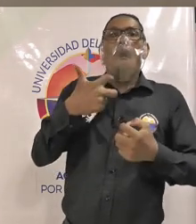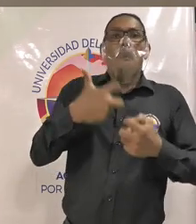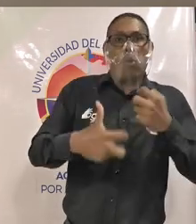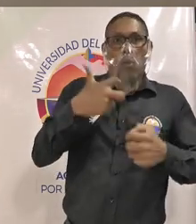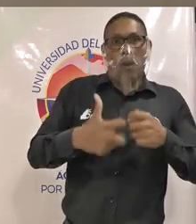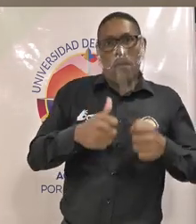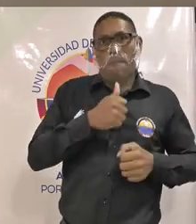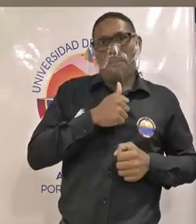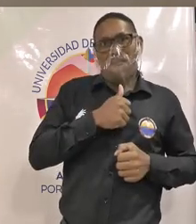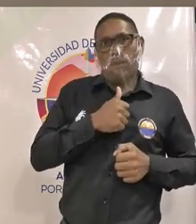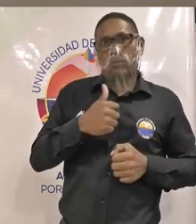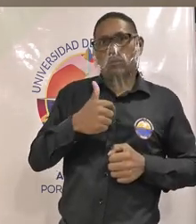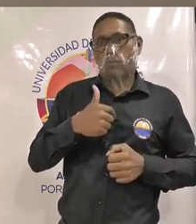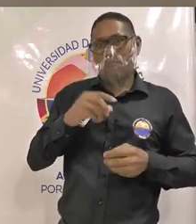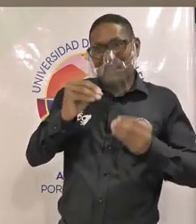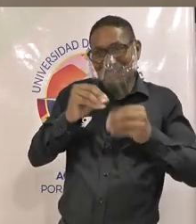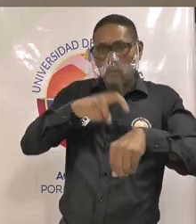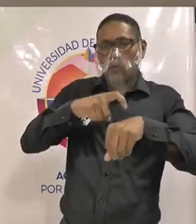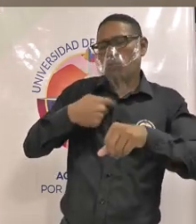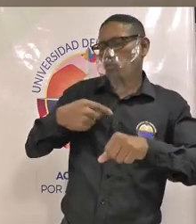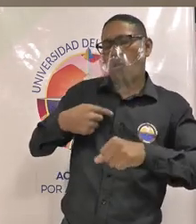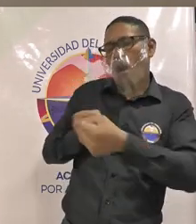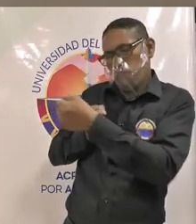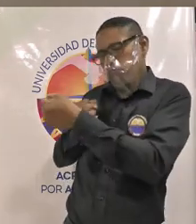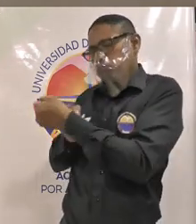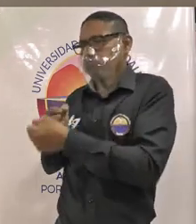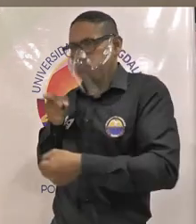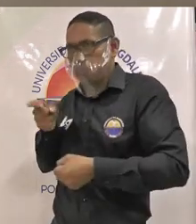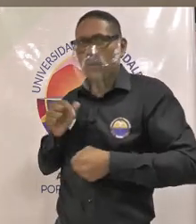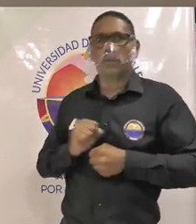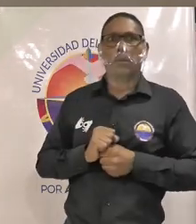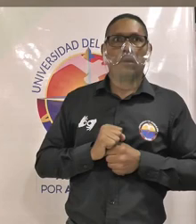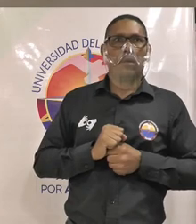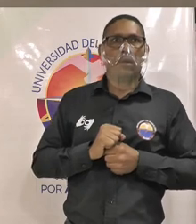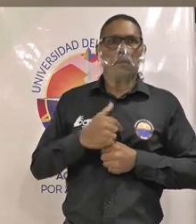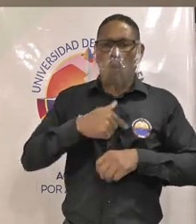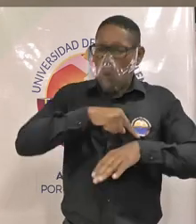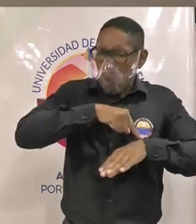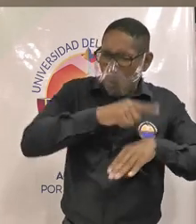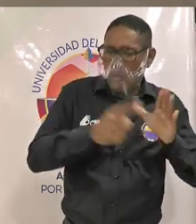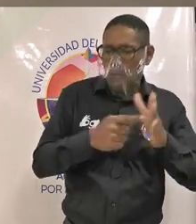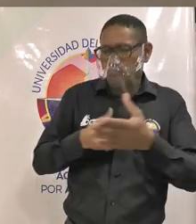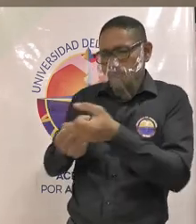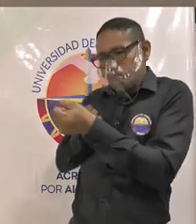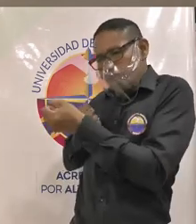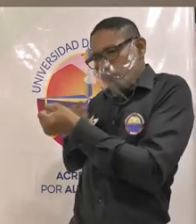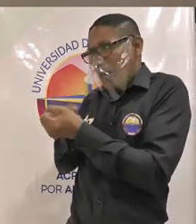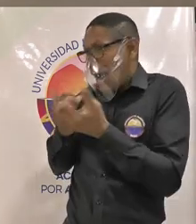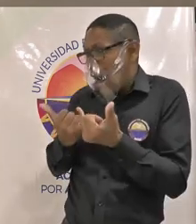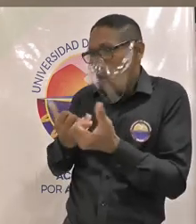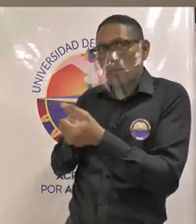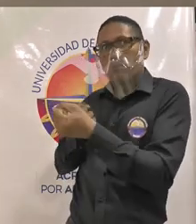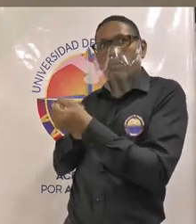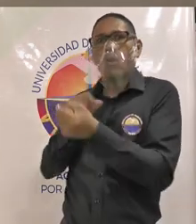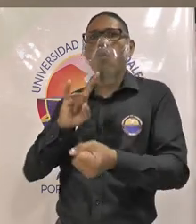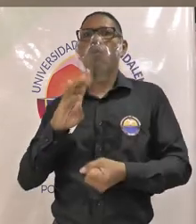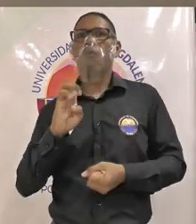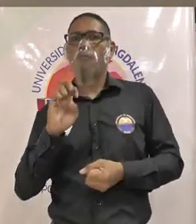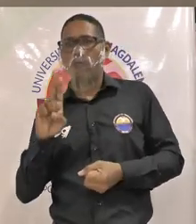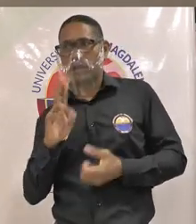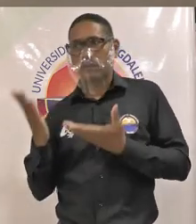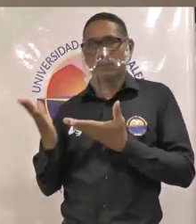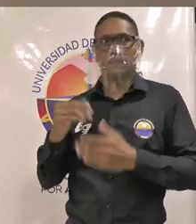y dedicarle el tiempo necesario a esto entonces toda mi candidatura y todo mi apoyo en estos momentos será para Uber Guevara